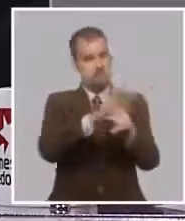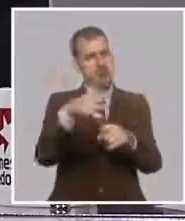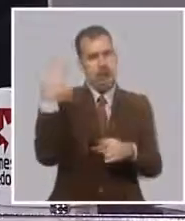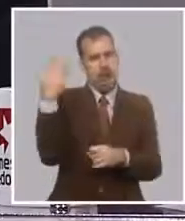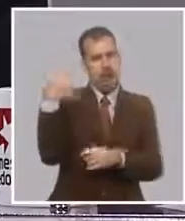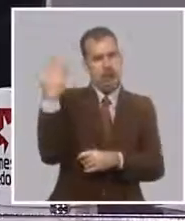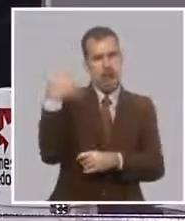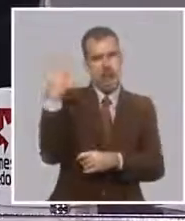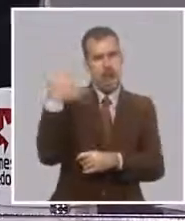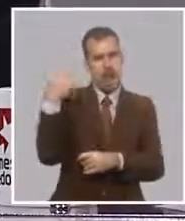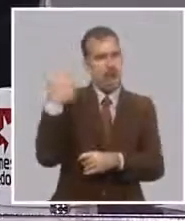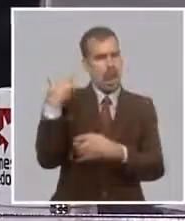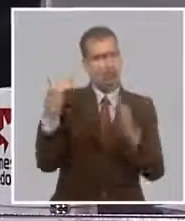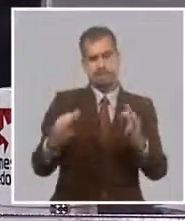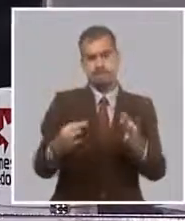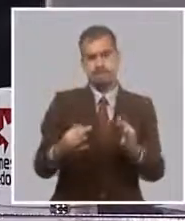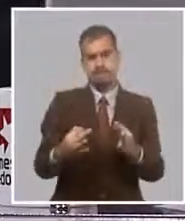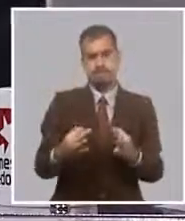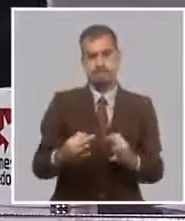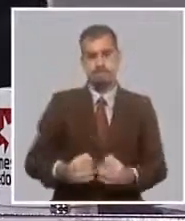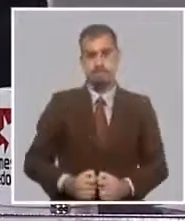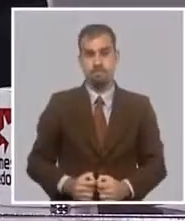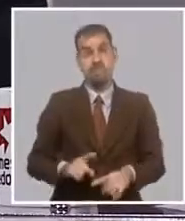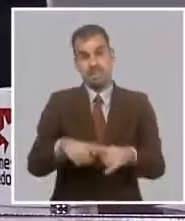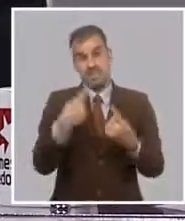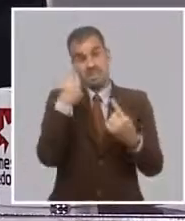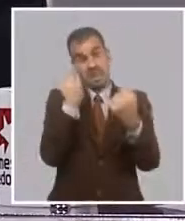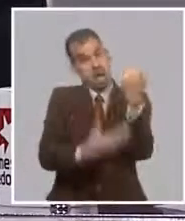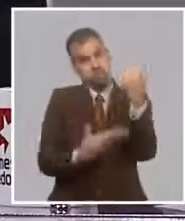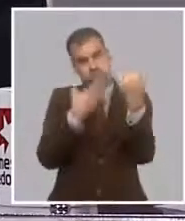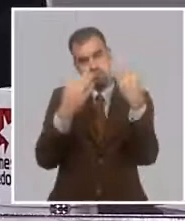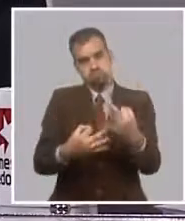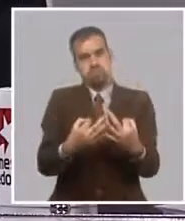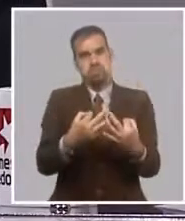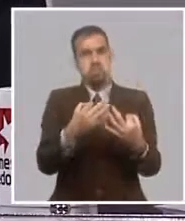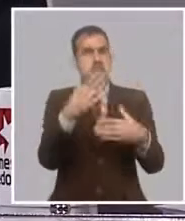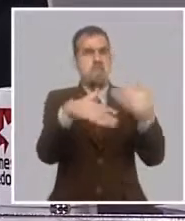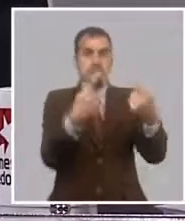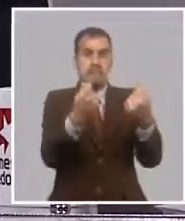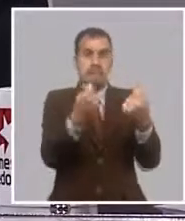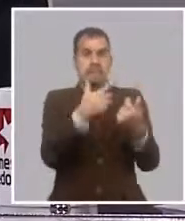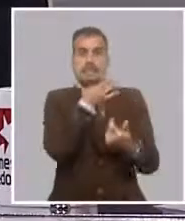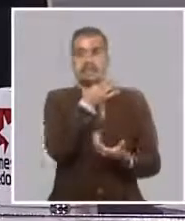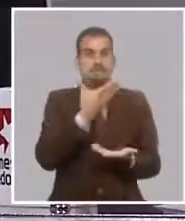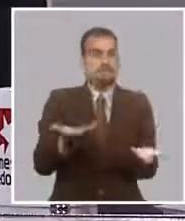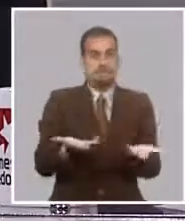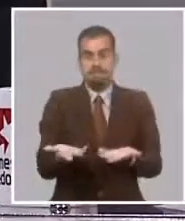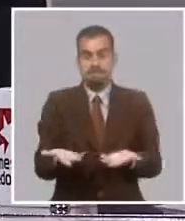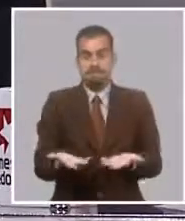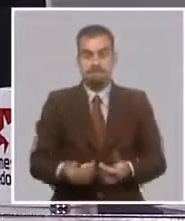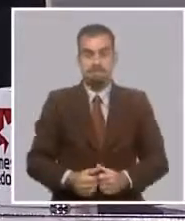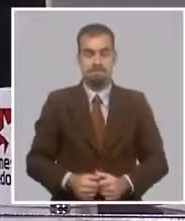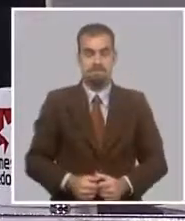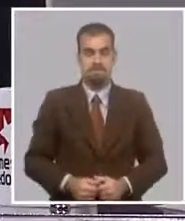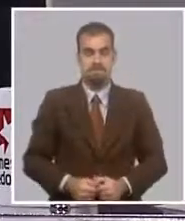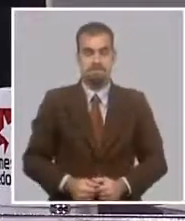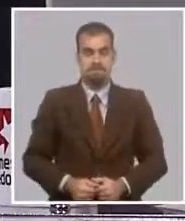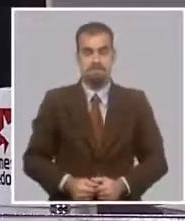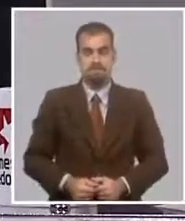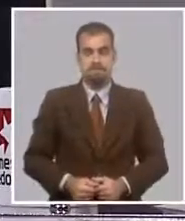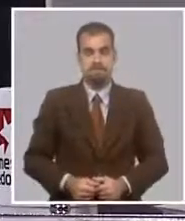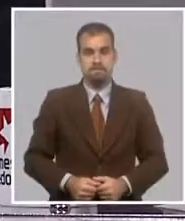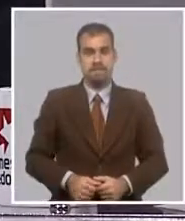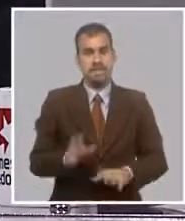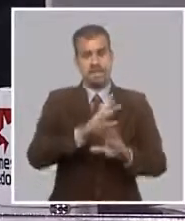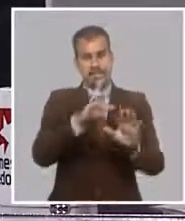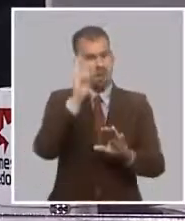no podían resolver su situación financiera. Hay que recordar que con la entrada en